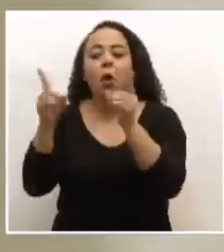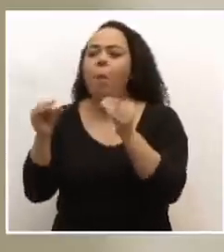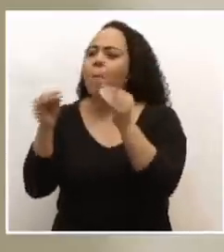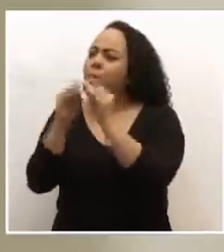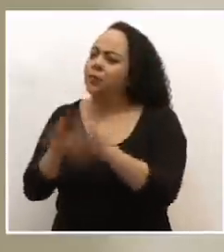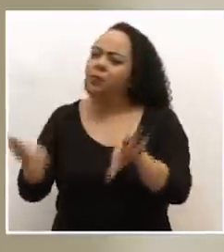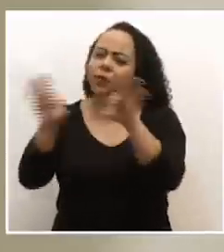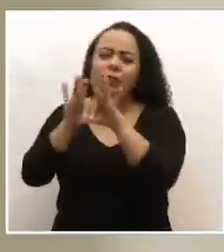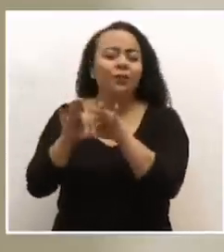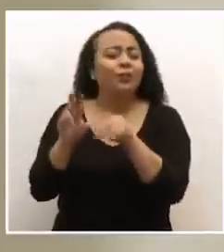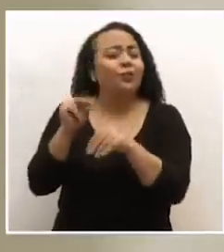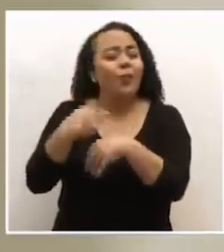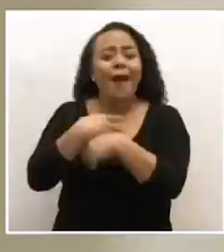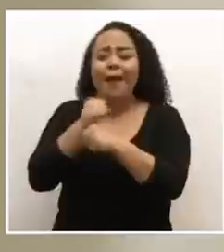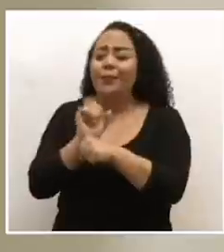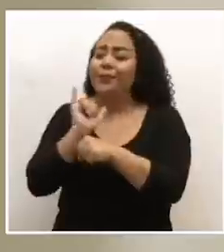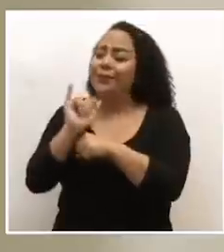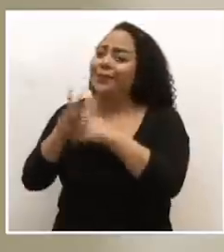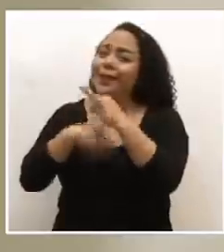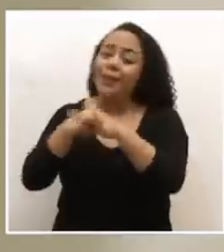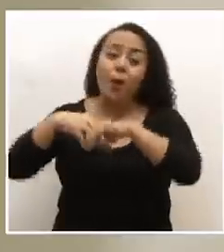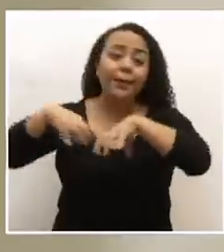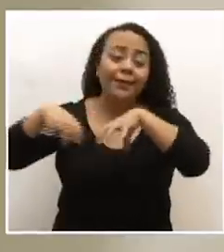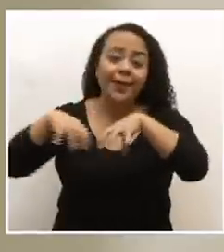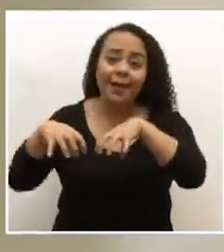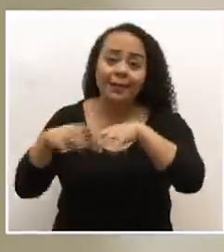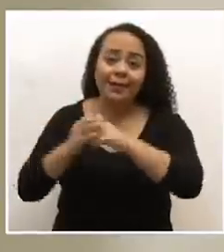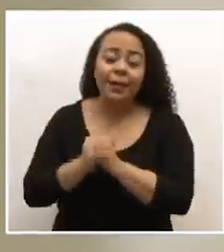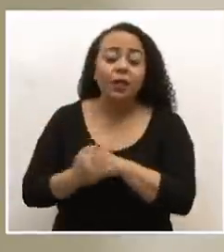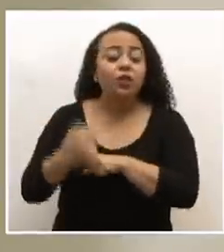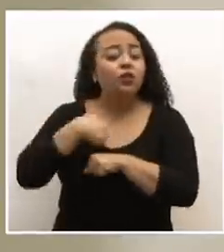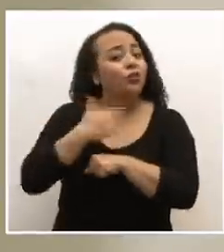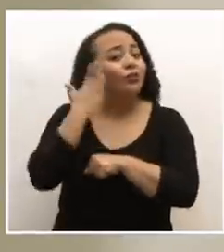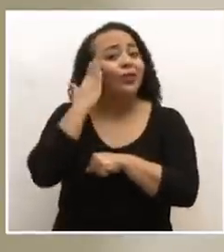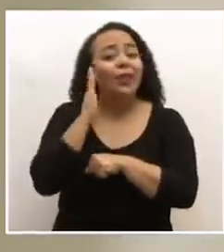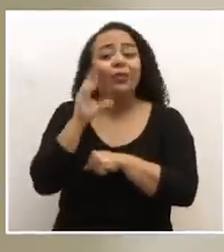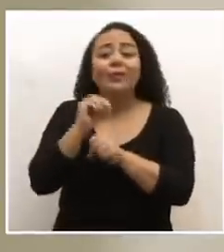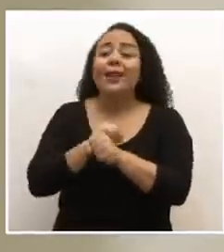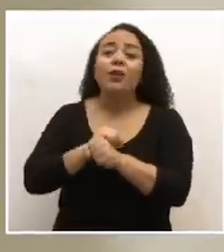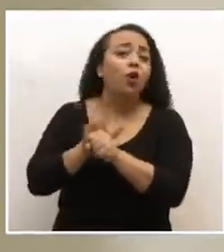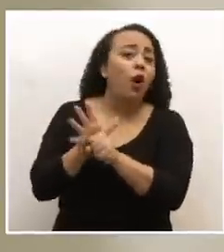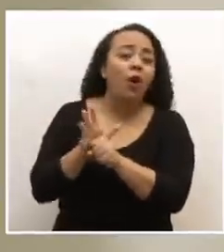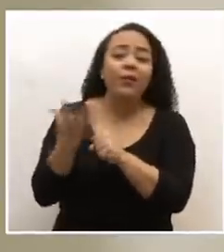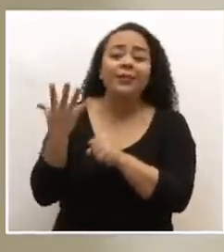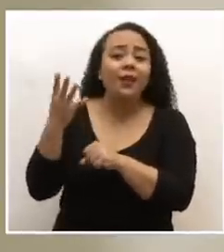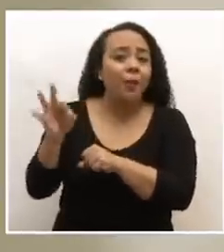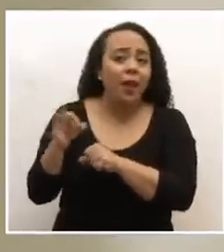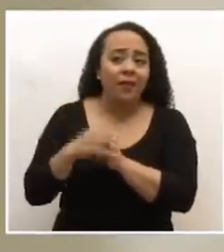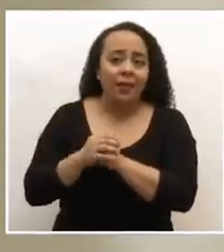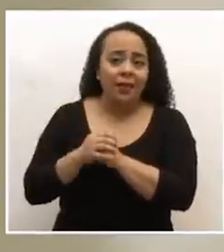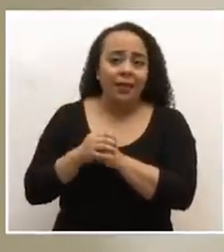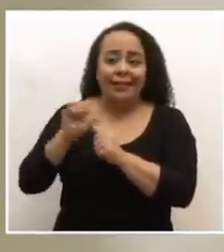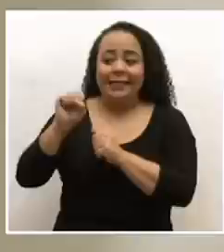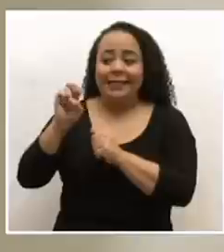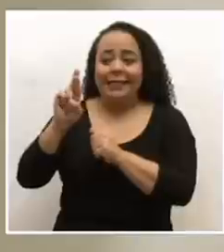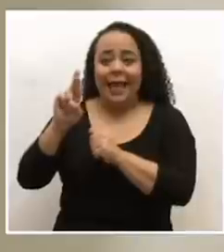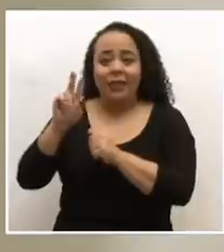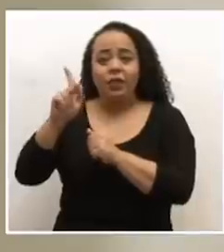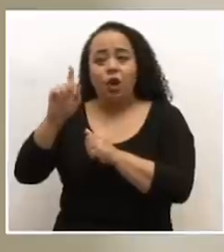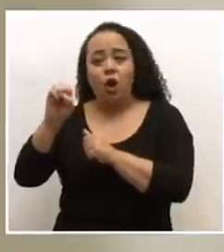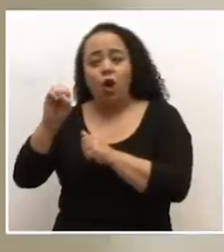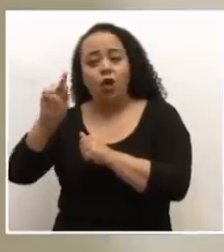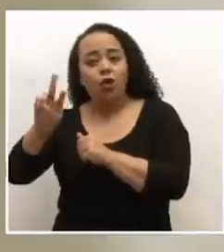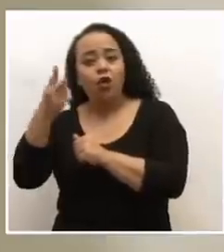no hagamos ese tipo de actividades. Yo sé que no es que el COVID-19, el SARS-CoV-2, que es el virus,